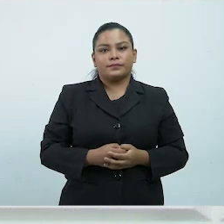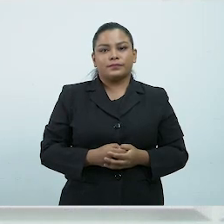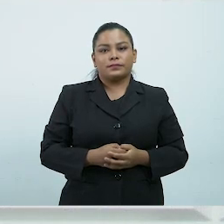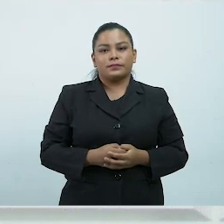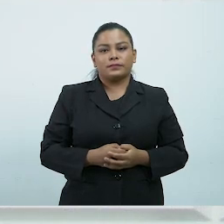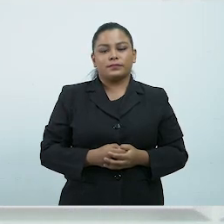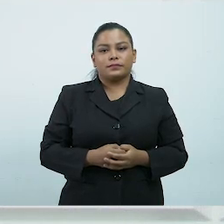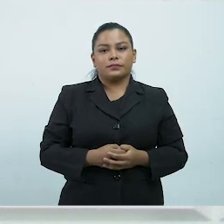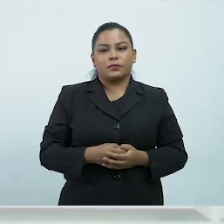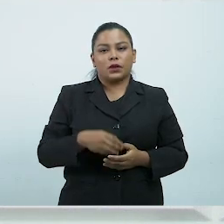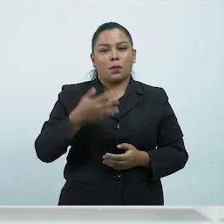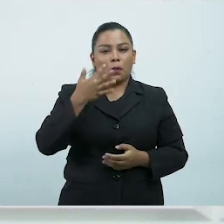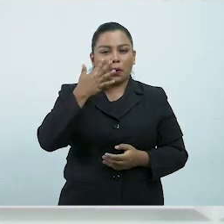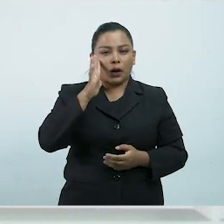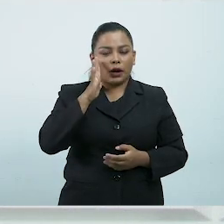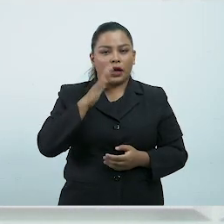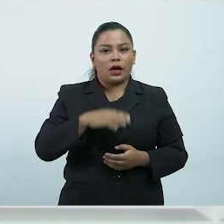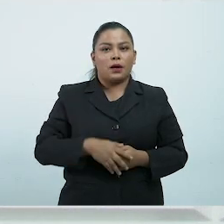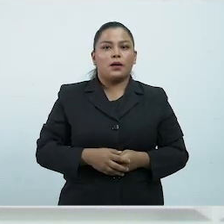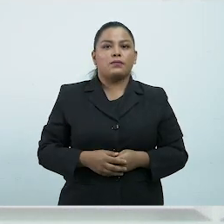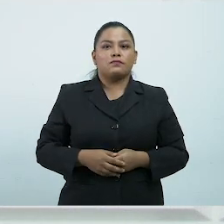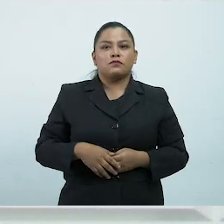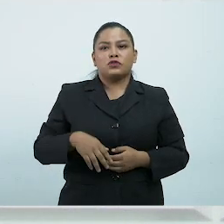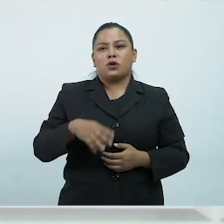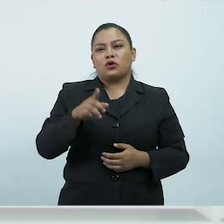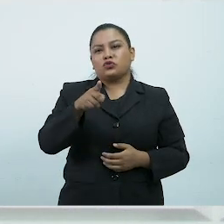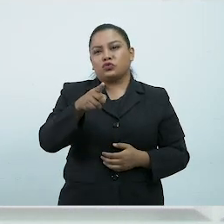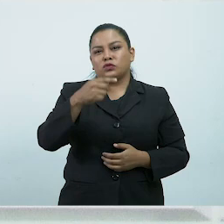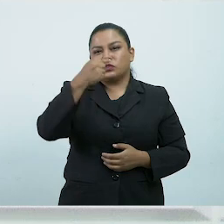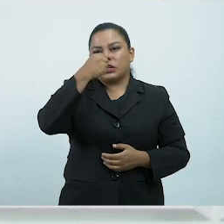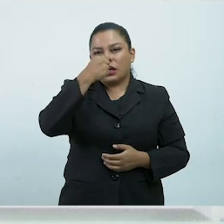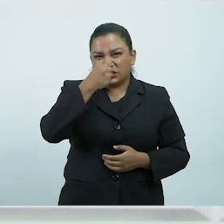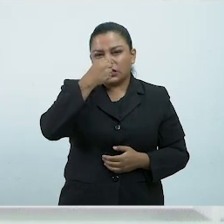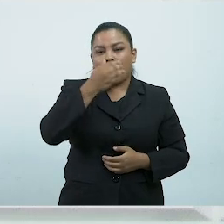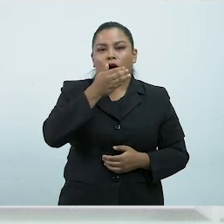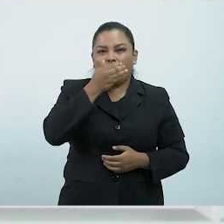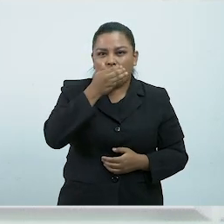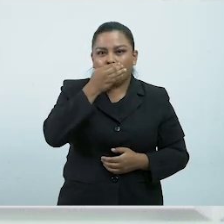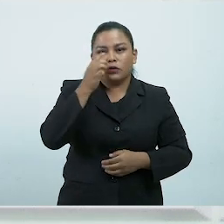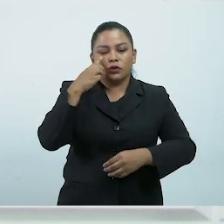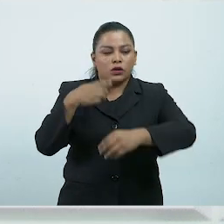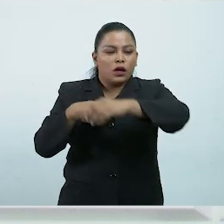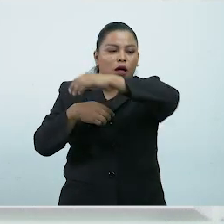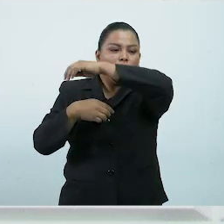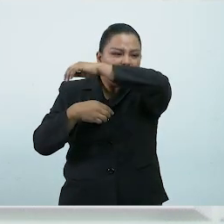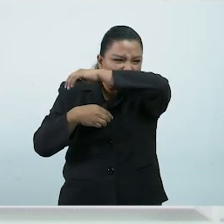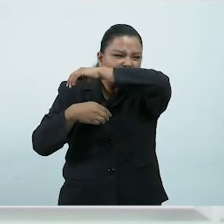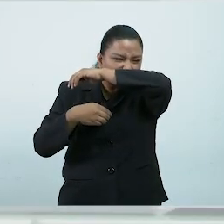Taparse con el codo o pañuelo desechable en caso de tos o estornudo